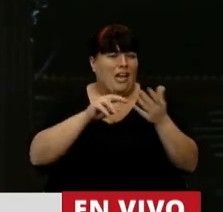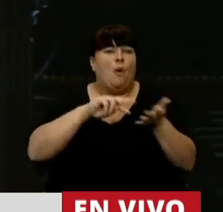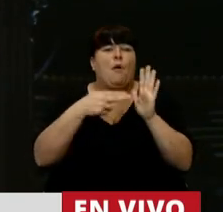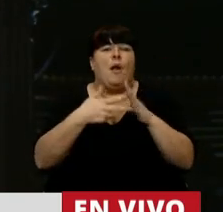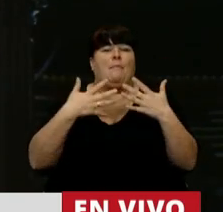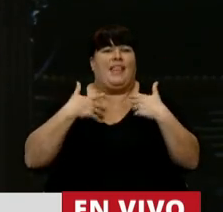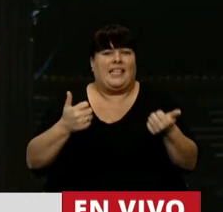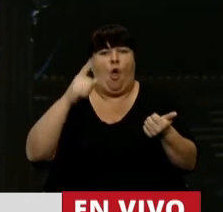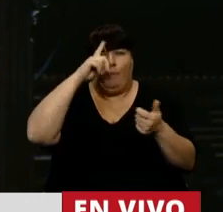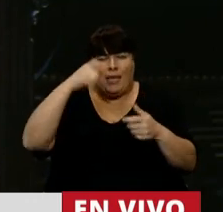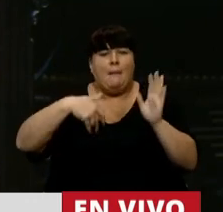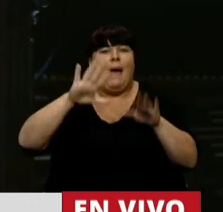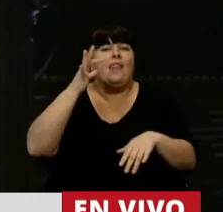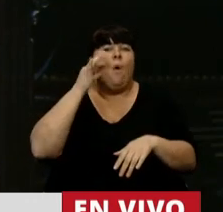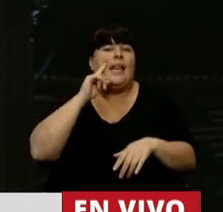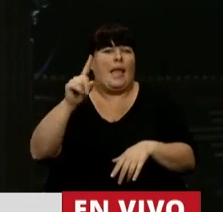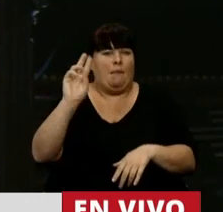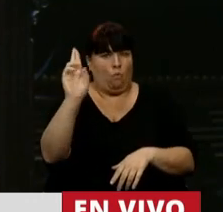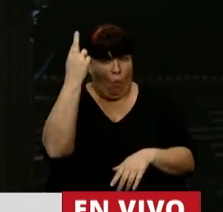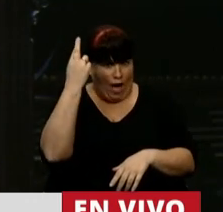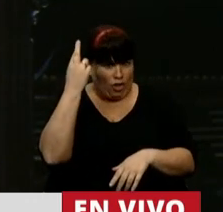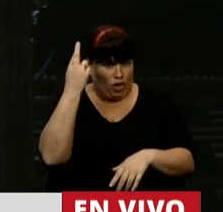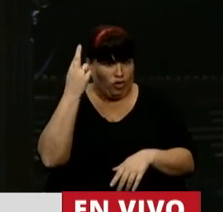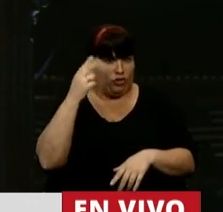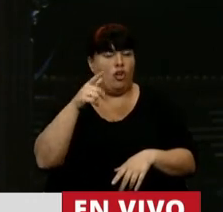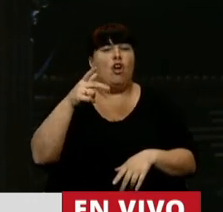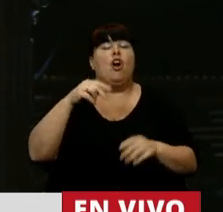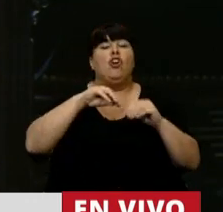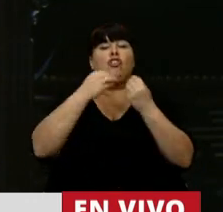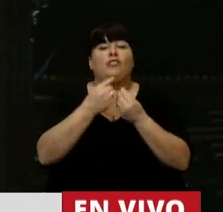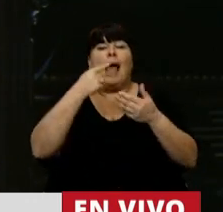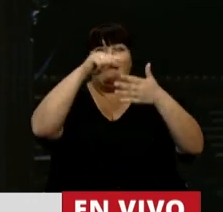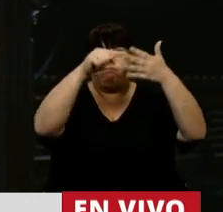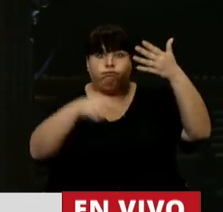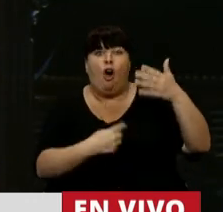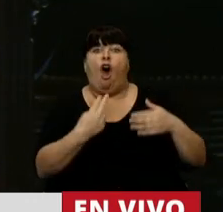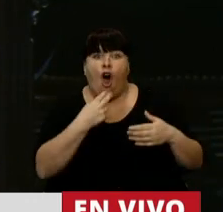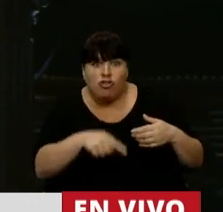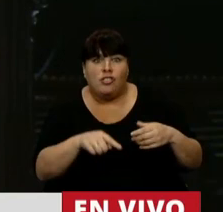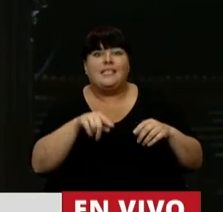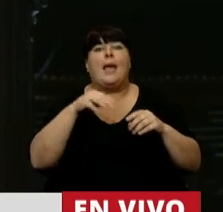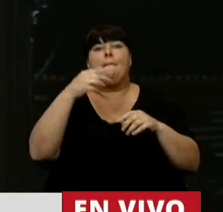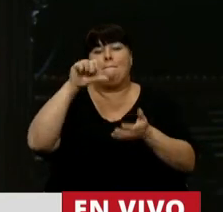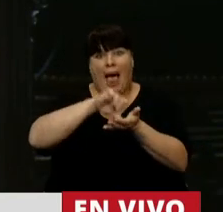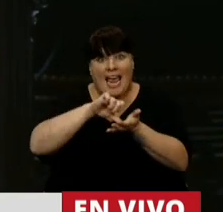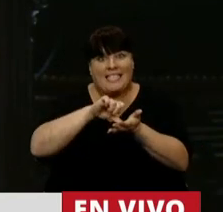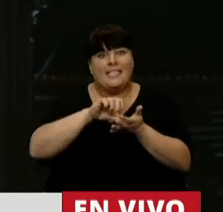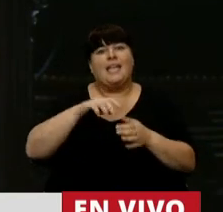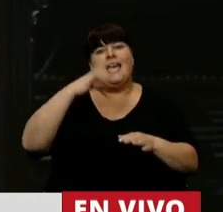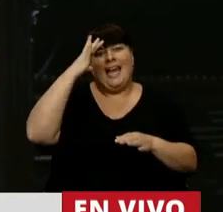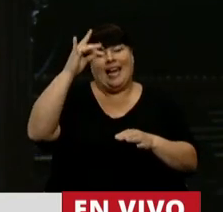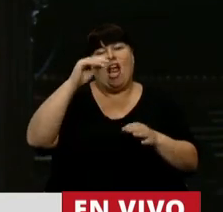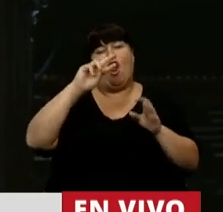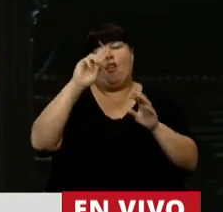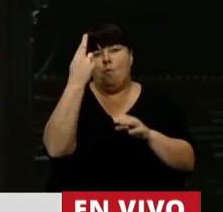sanitaria. Más de 40.000 muertos. Somos el 11 país de 194 en muertes